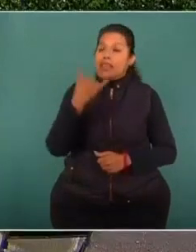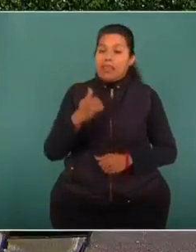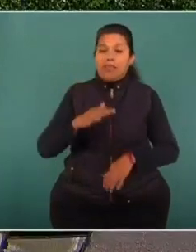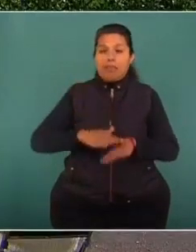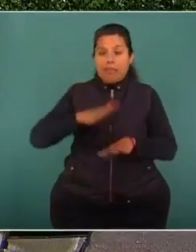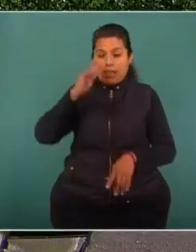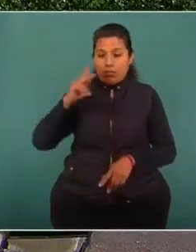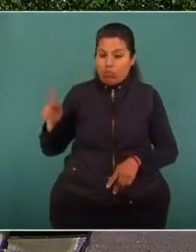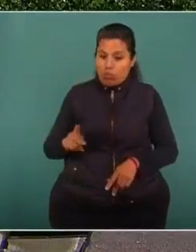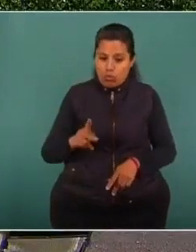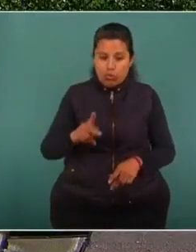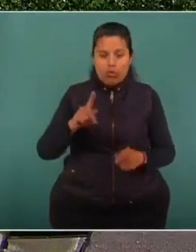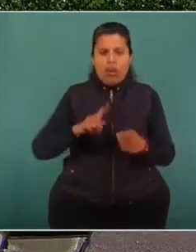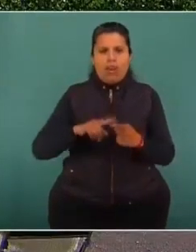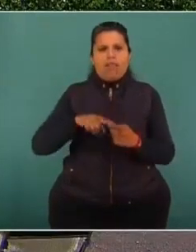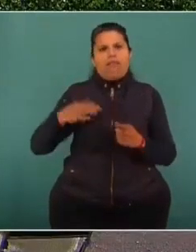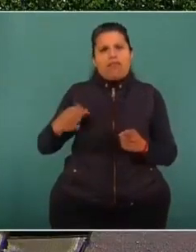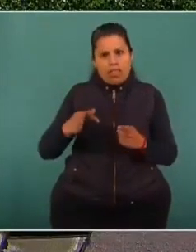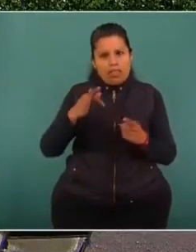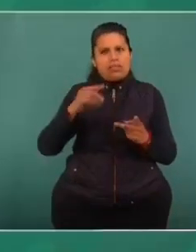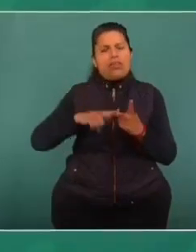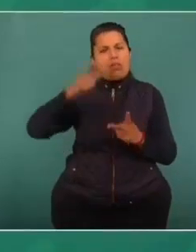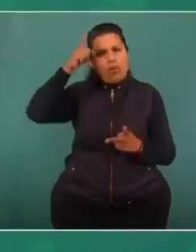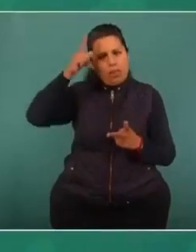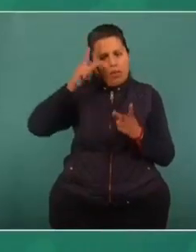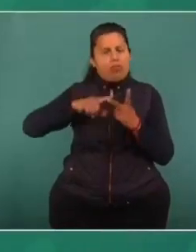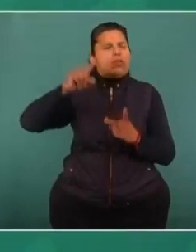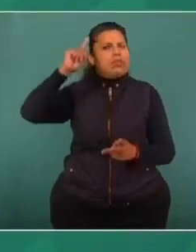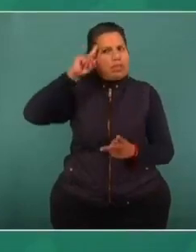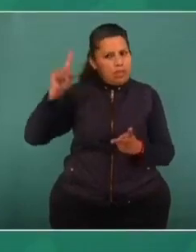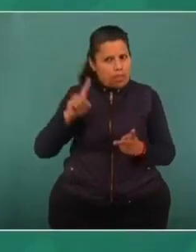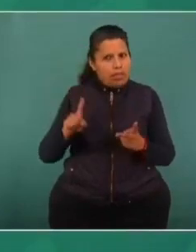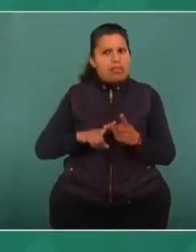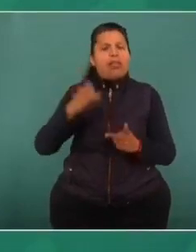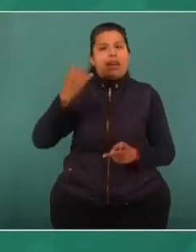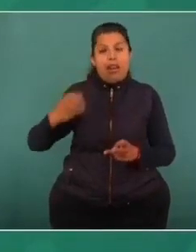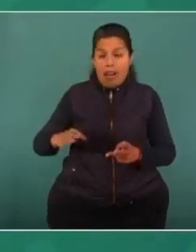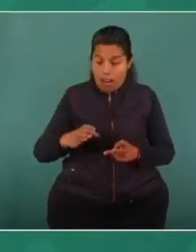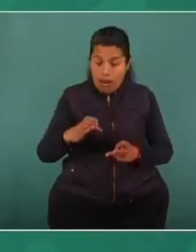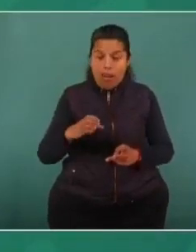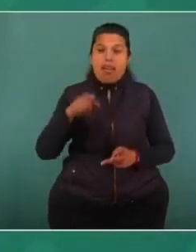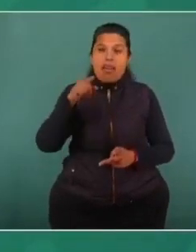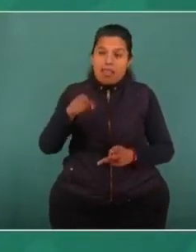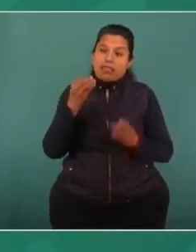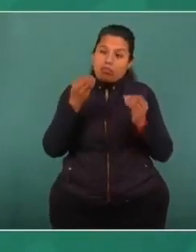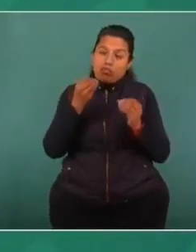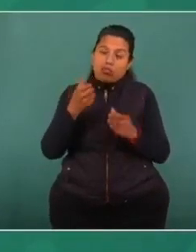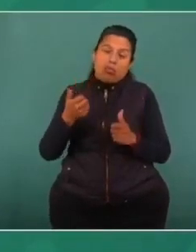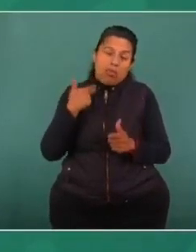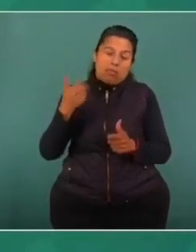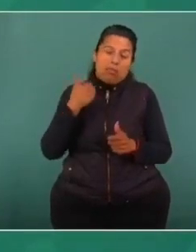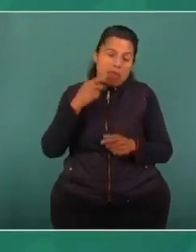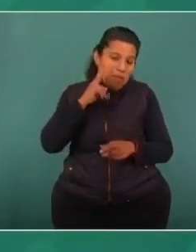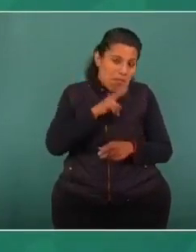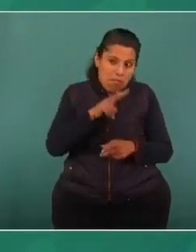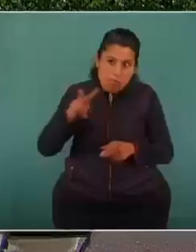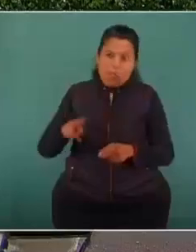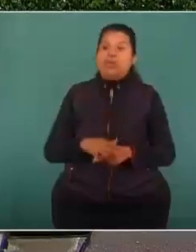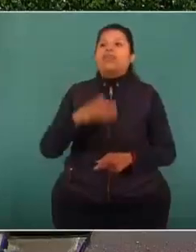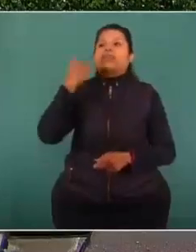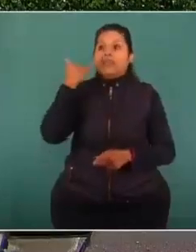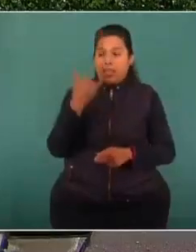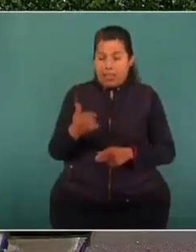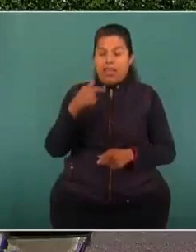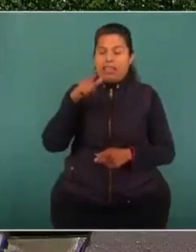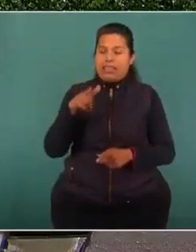incidencia, pues desde luego Fresnillo, Guadalupe, Zacatecas y Calera. La que sigue, por favor. En lo que